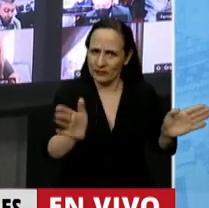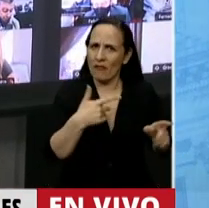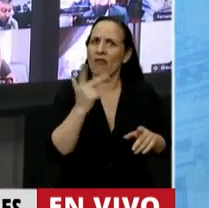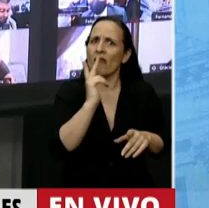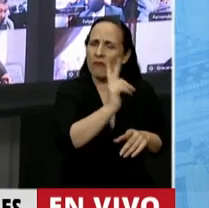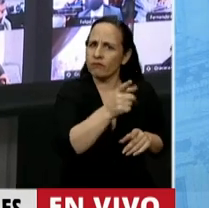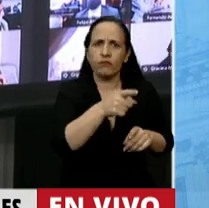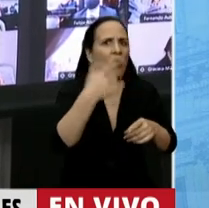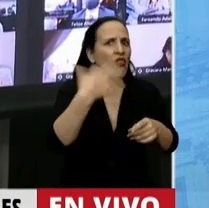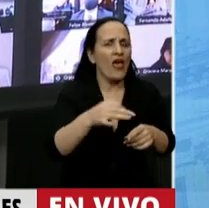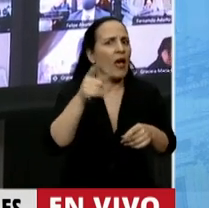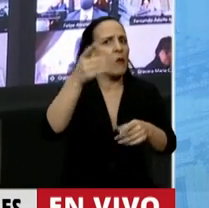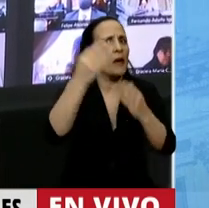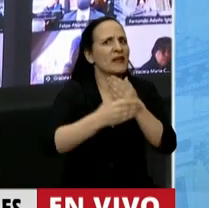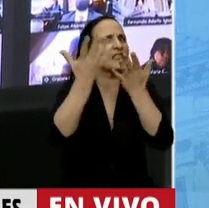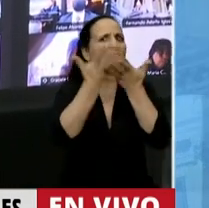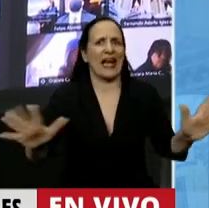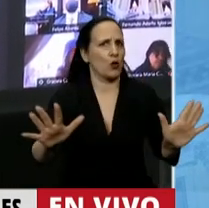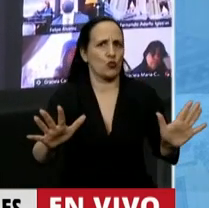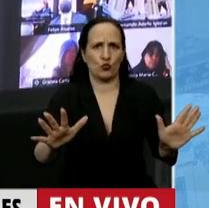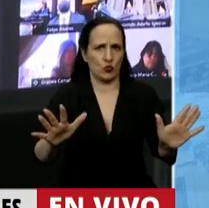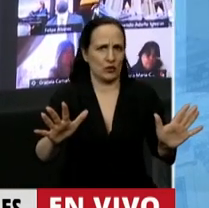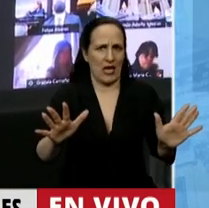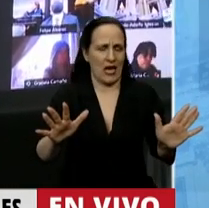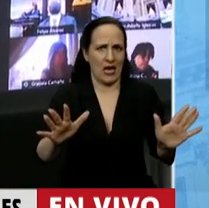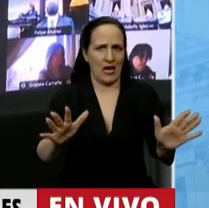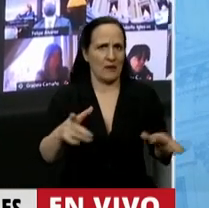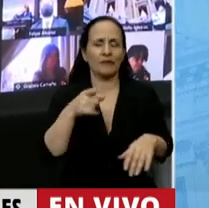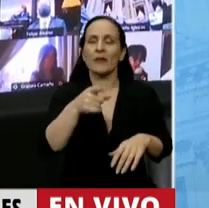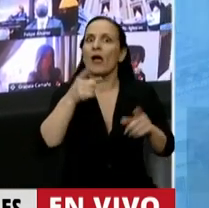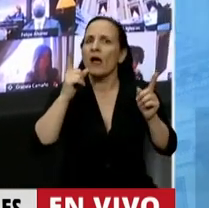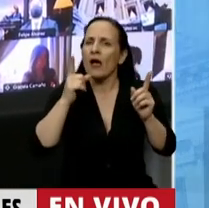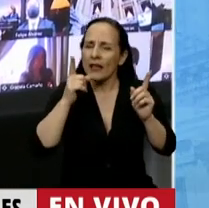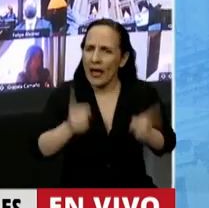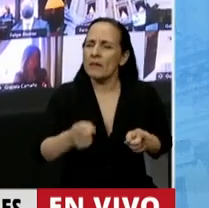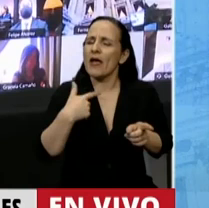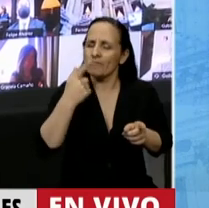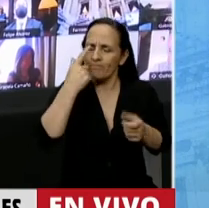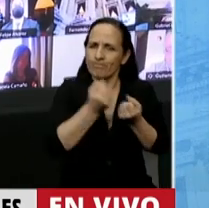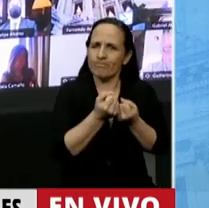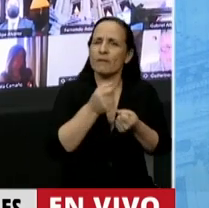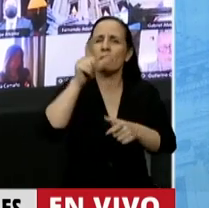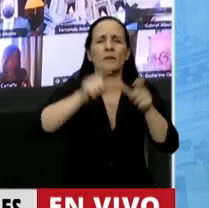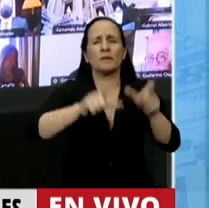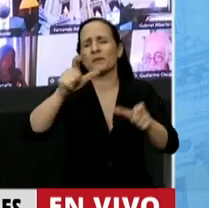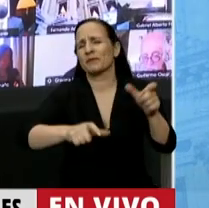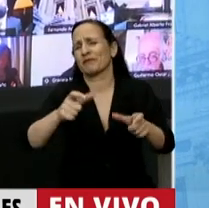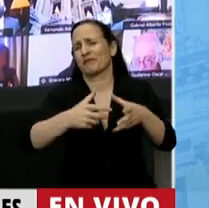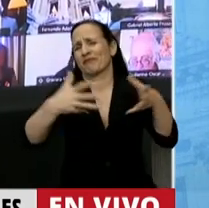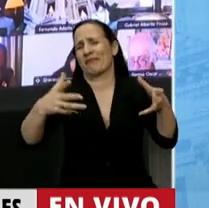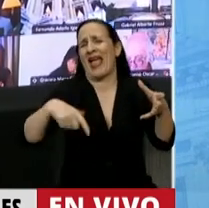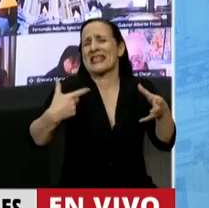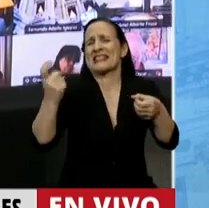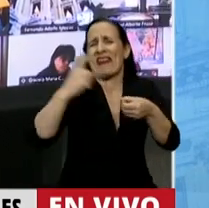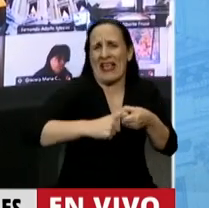exigiendo la renuncia de la Ministra. Y quiero sumarme a las declaraciones y pronunciamientos de la enorme cantidad de